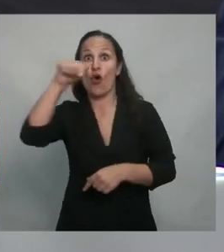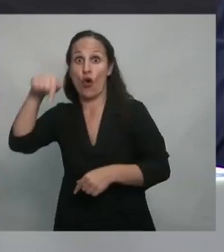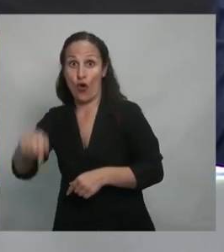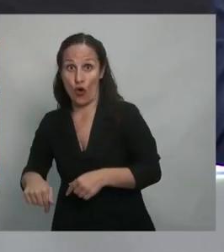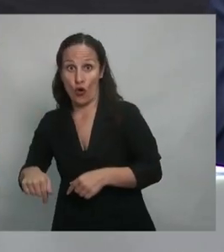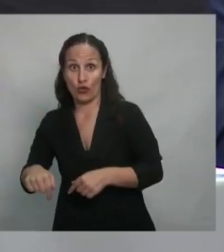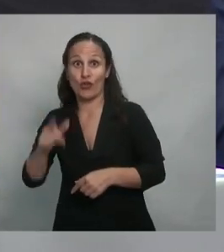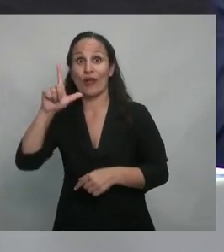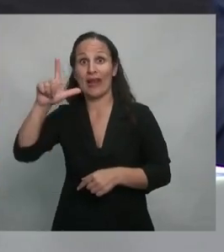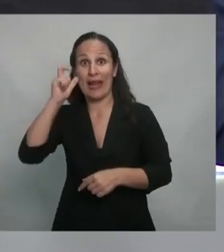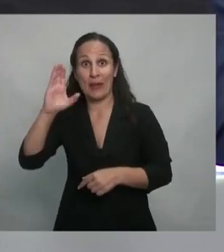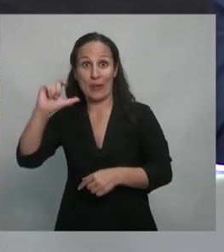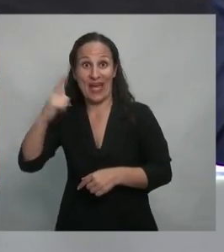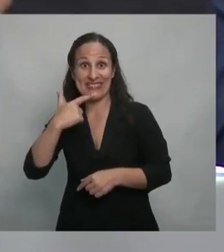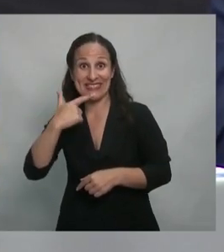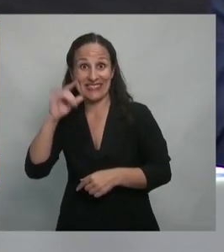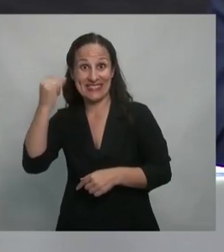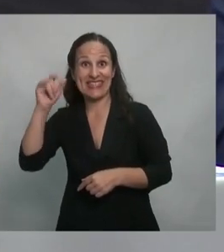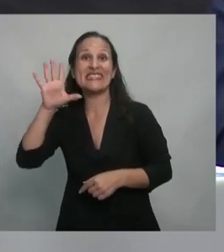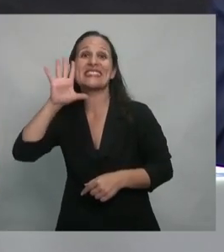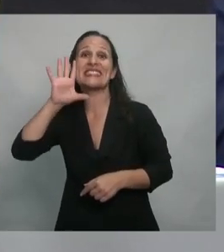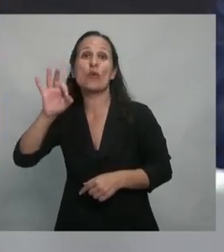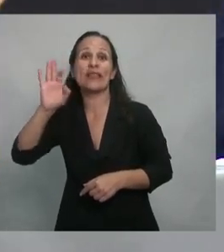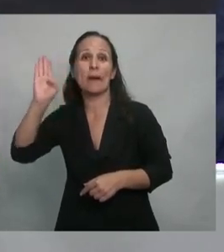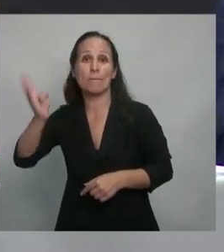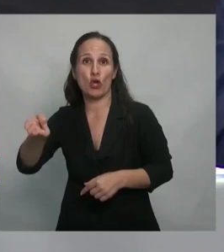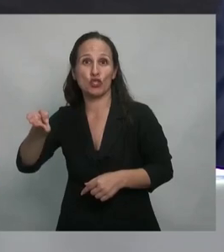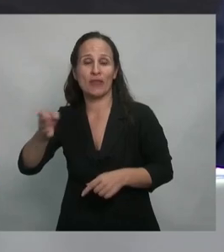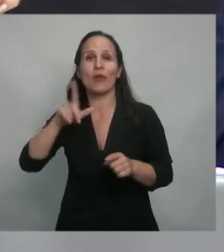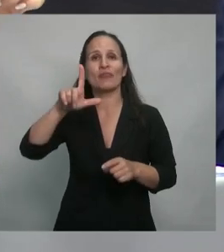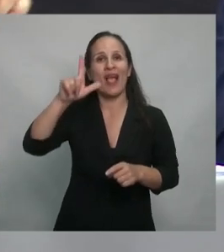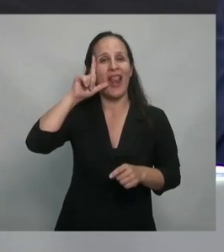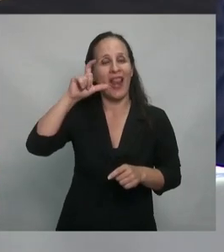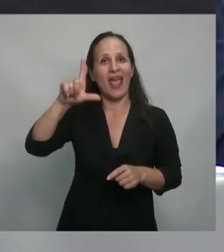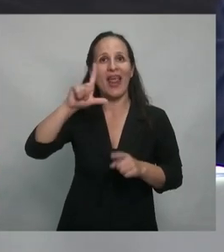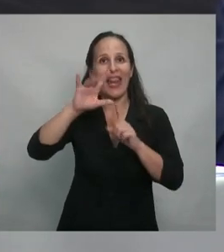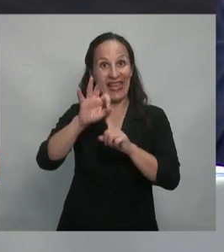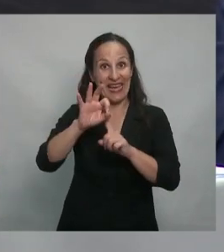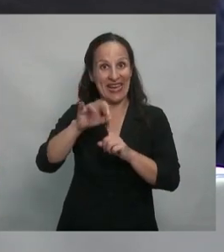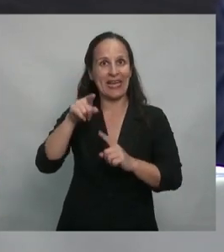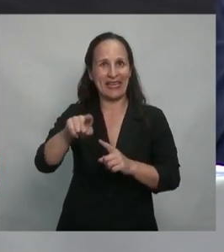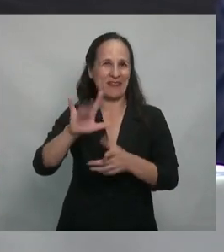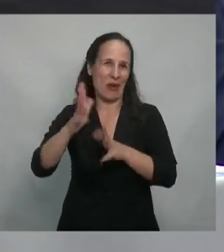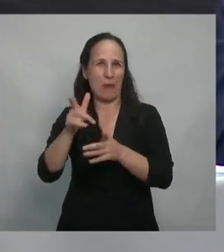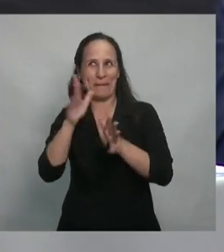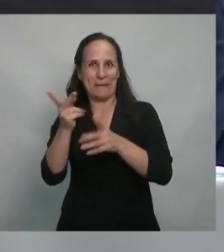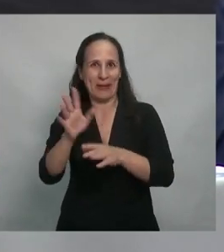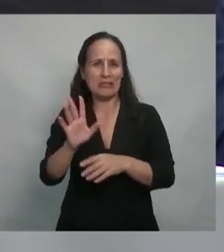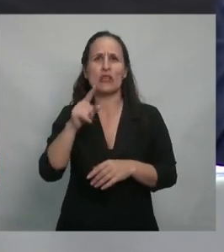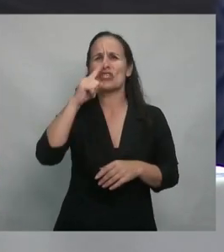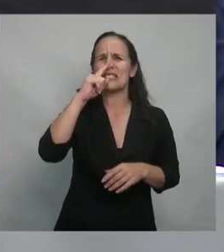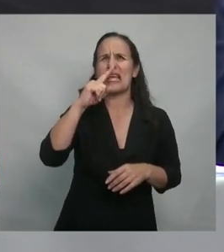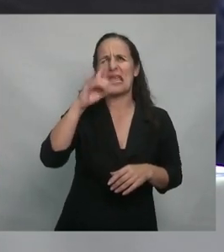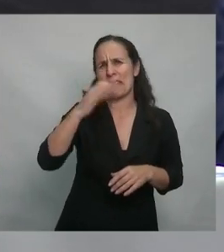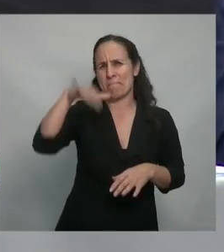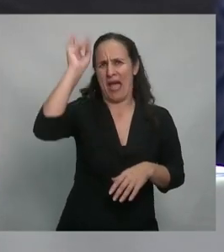la tasa de las LEVACs es del 50% y de las LELIC que vendrían a ser el sustituto, llegó a ser el 70 y